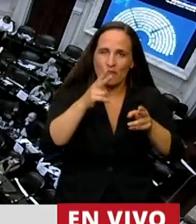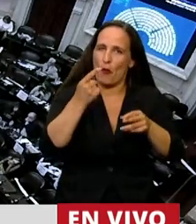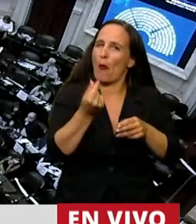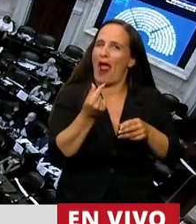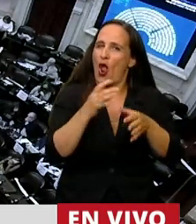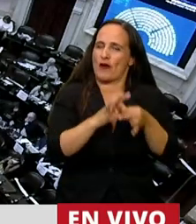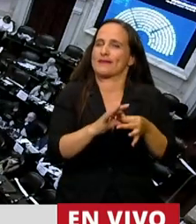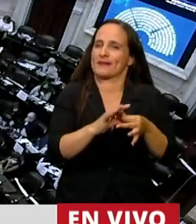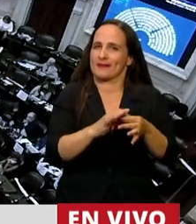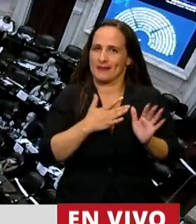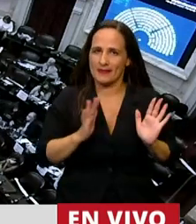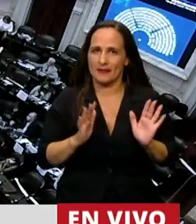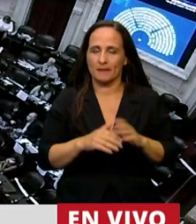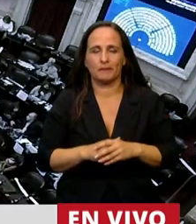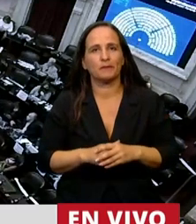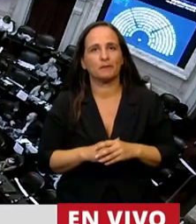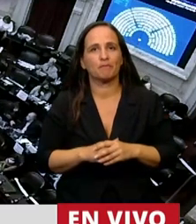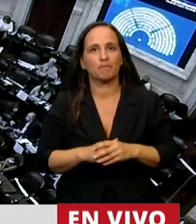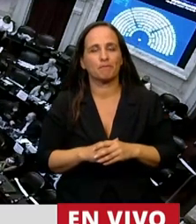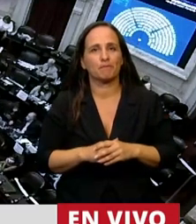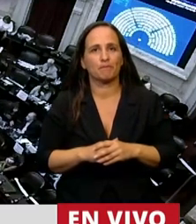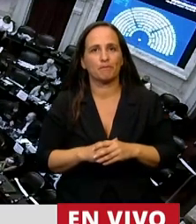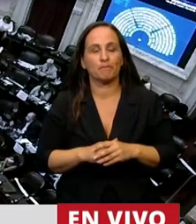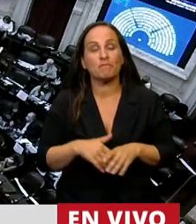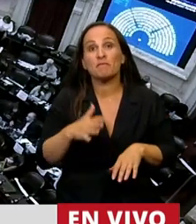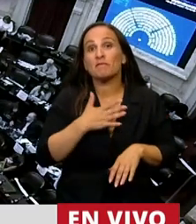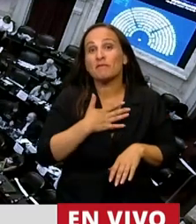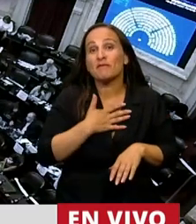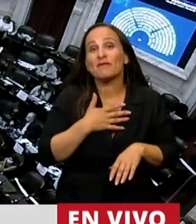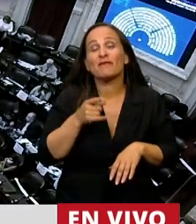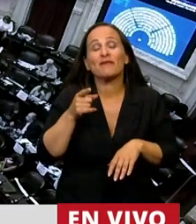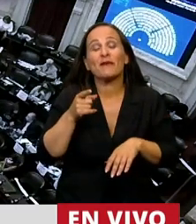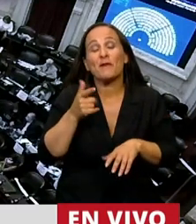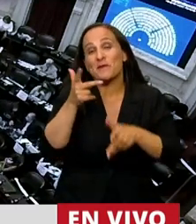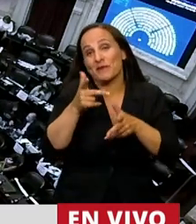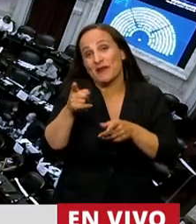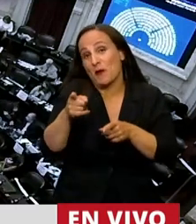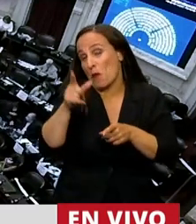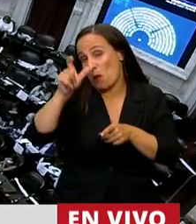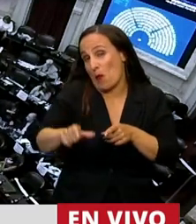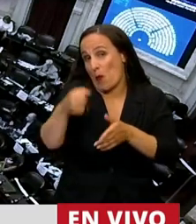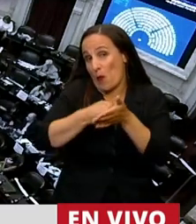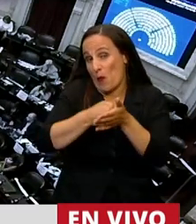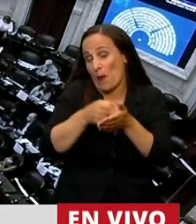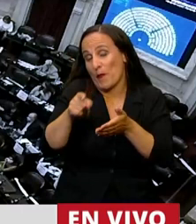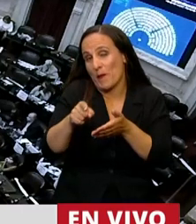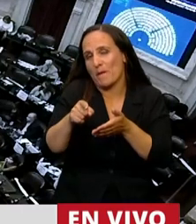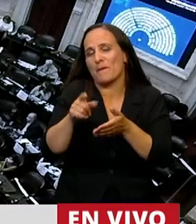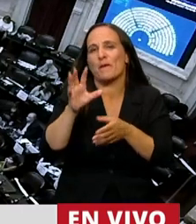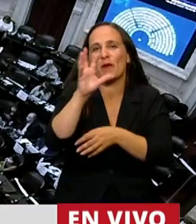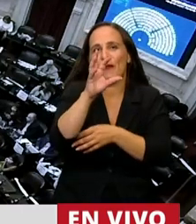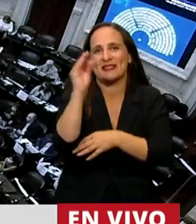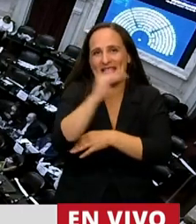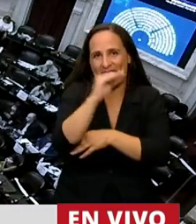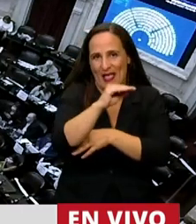hacer referencia a algunas palabras que escribió un militante y vigente de la provincia